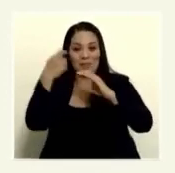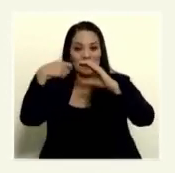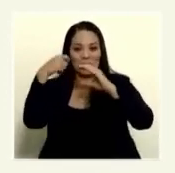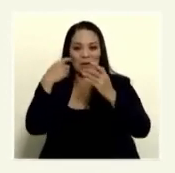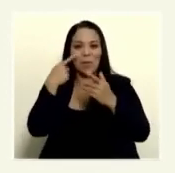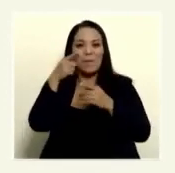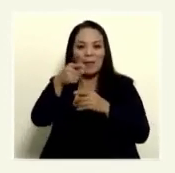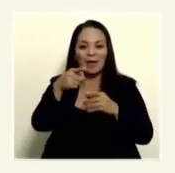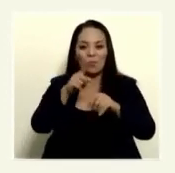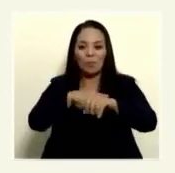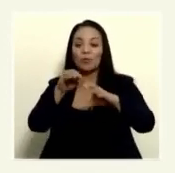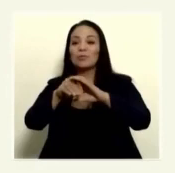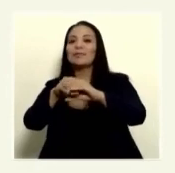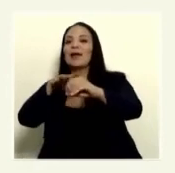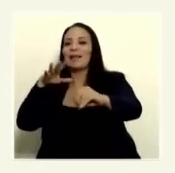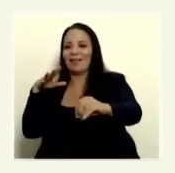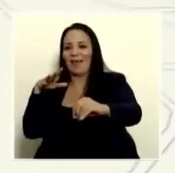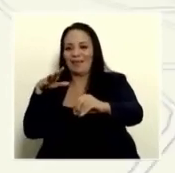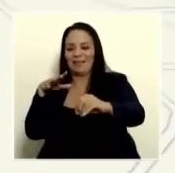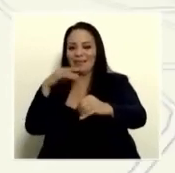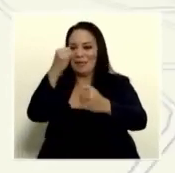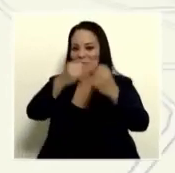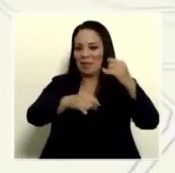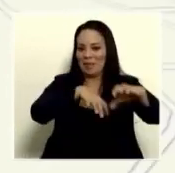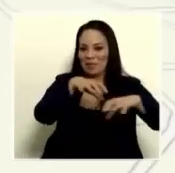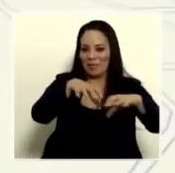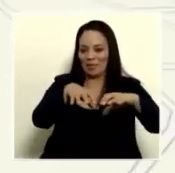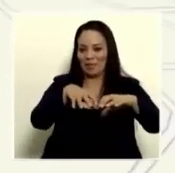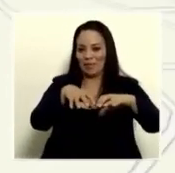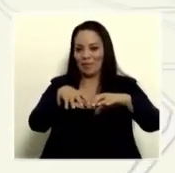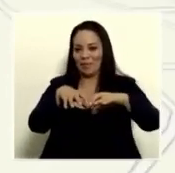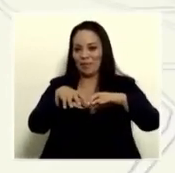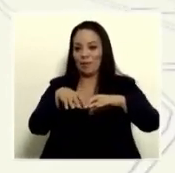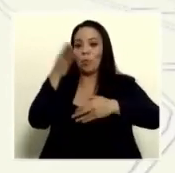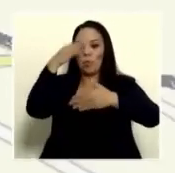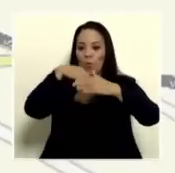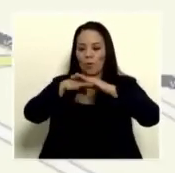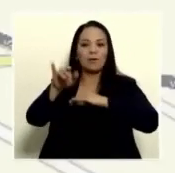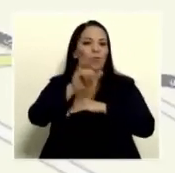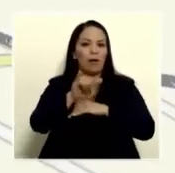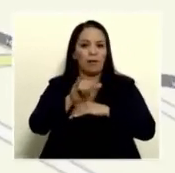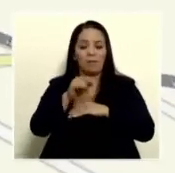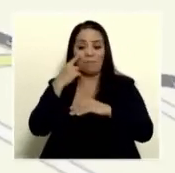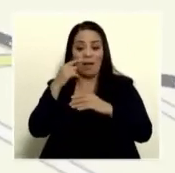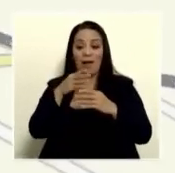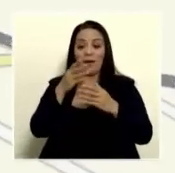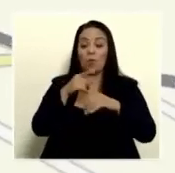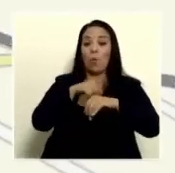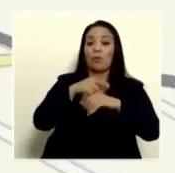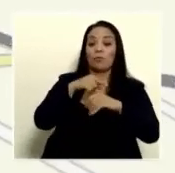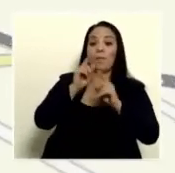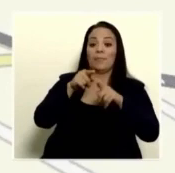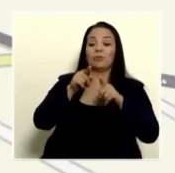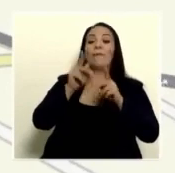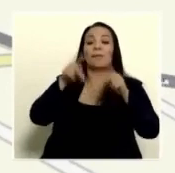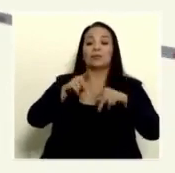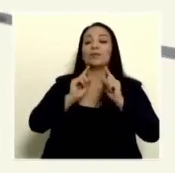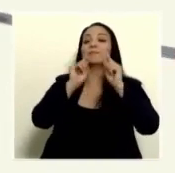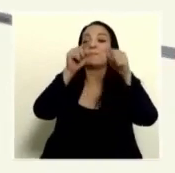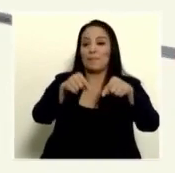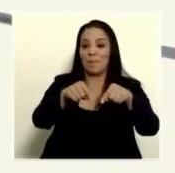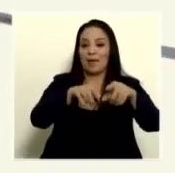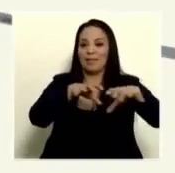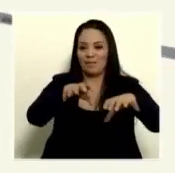es a la salida, no al ingreso, ¿verdad? Al ingreso usted tiene la situación opuesta, pero en cualquiera de las dos situaciones va a tener una presa que